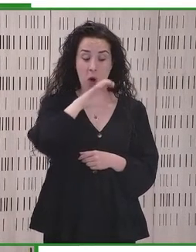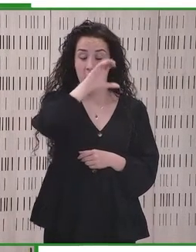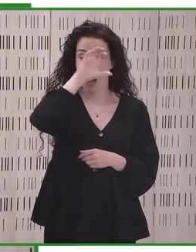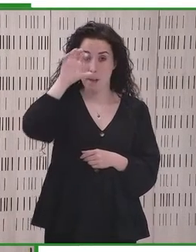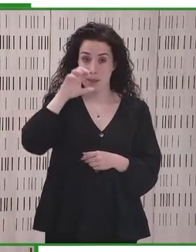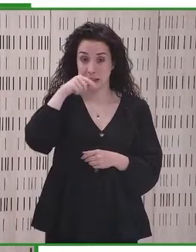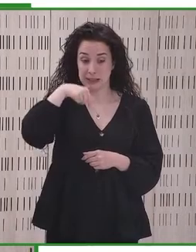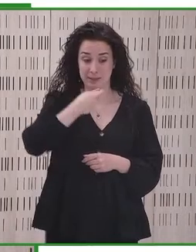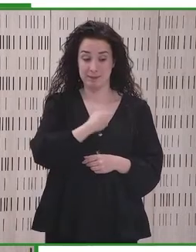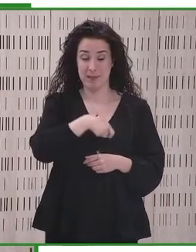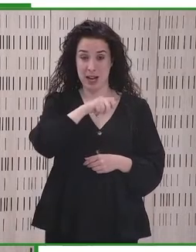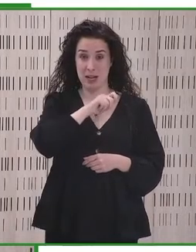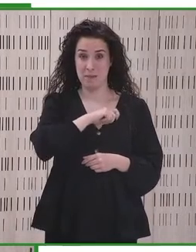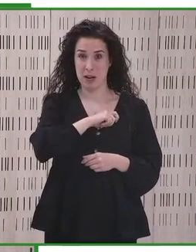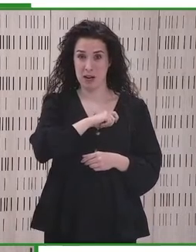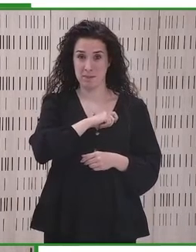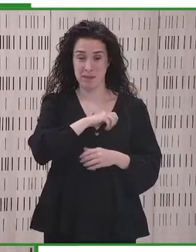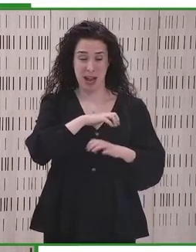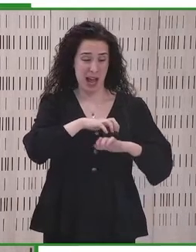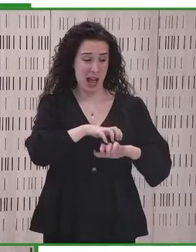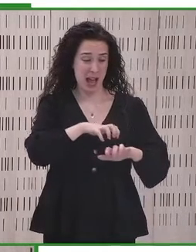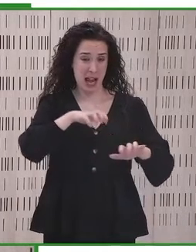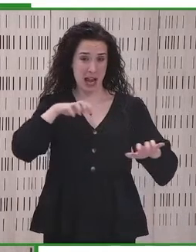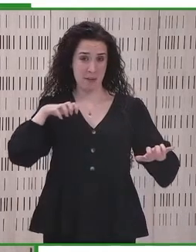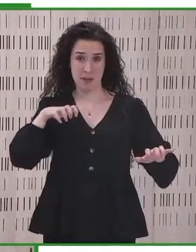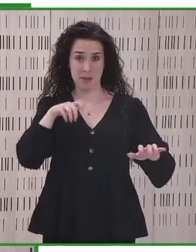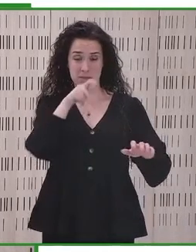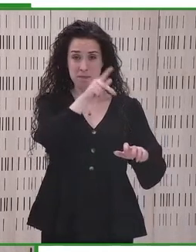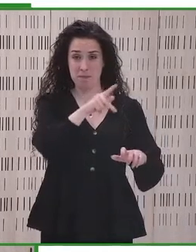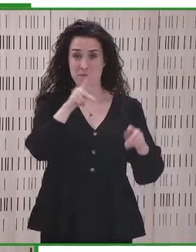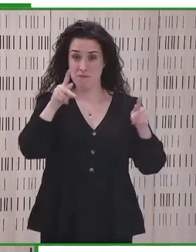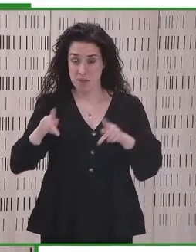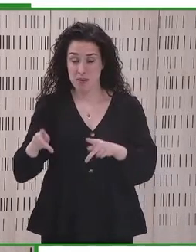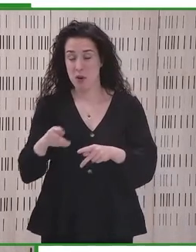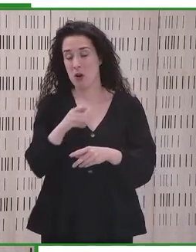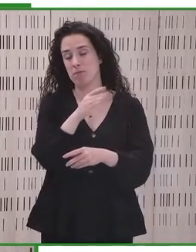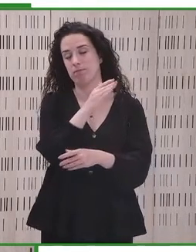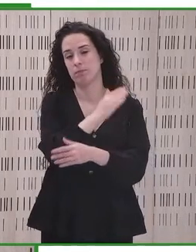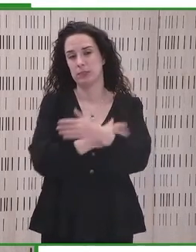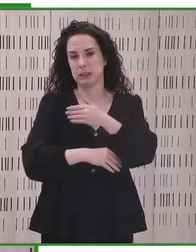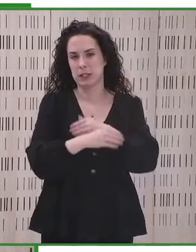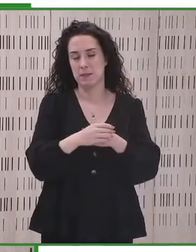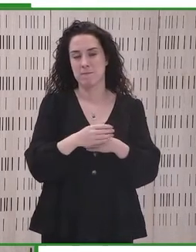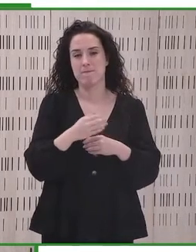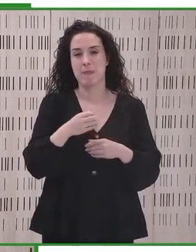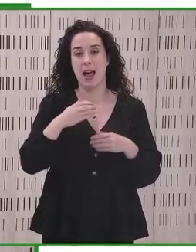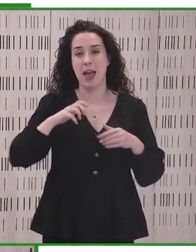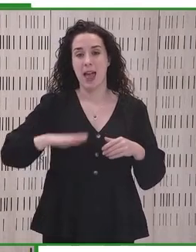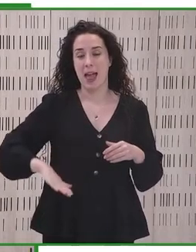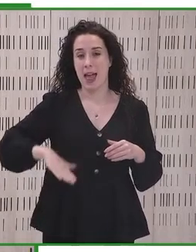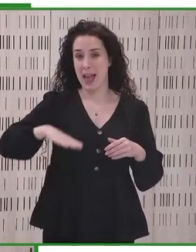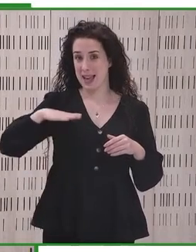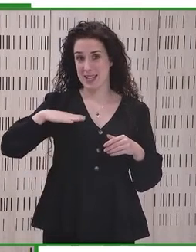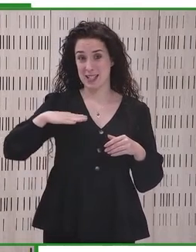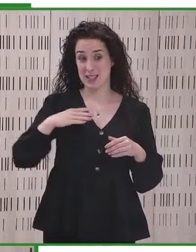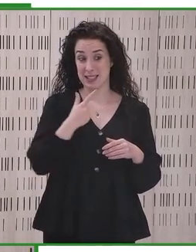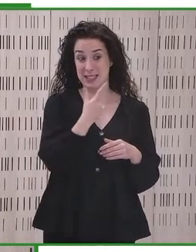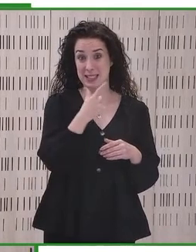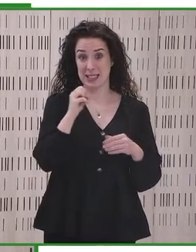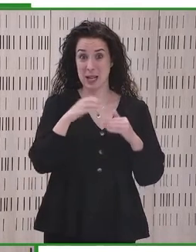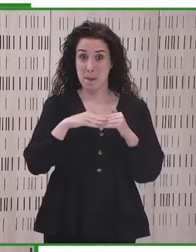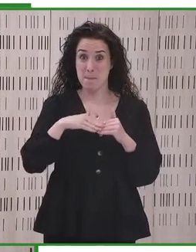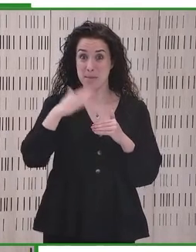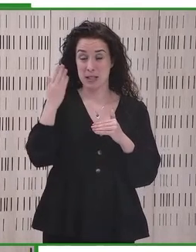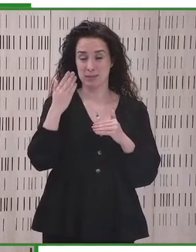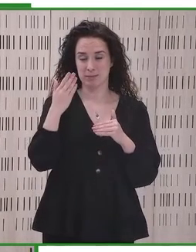la inmensa mayoría de las personas con discapacidad tiene más de 60 años y esto sucede también en la Unión